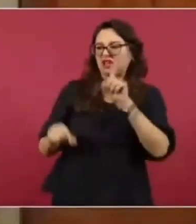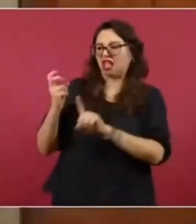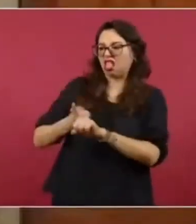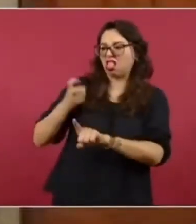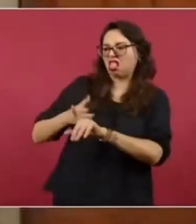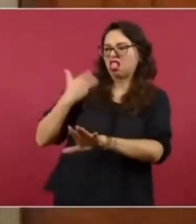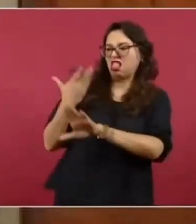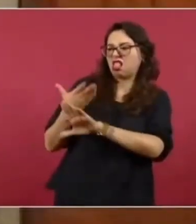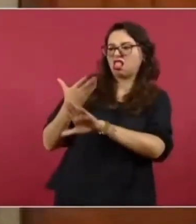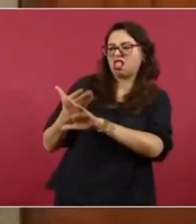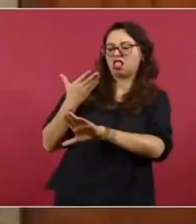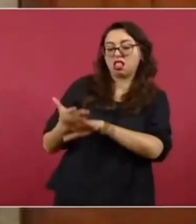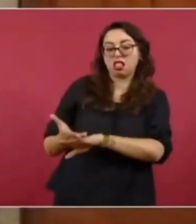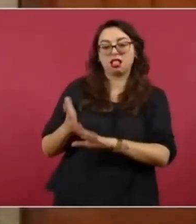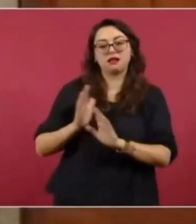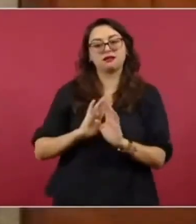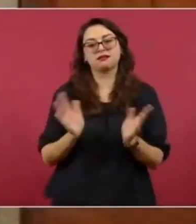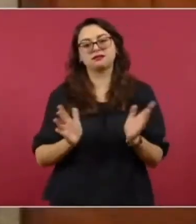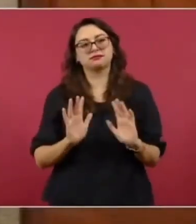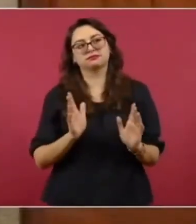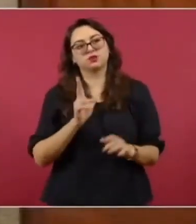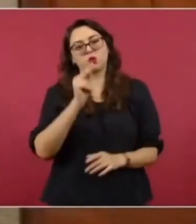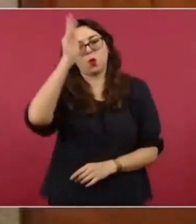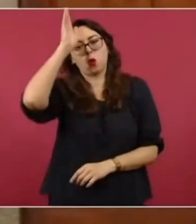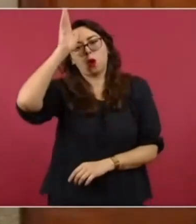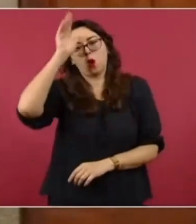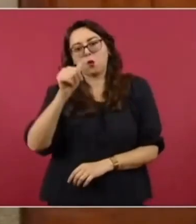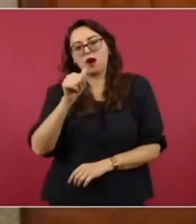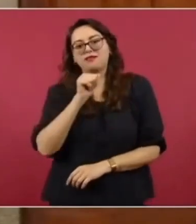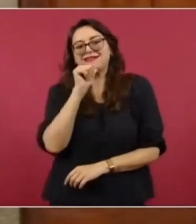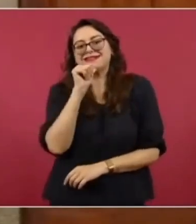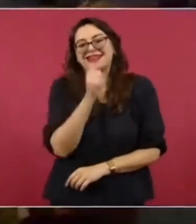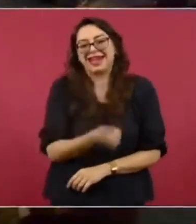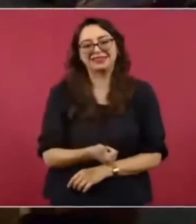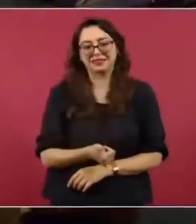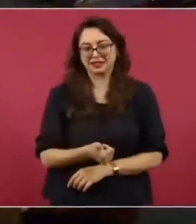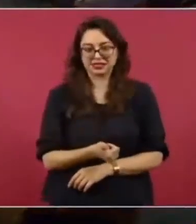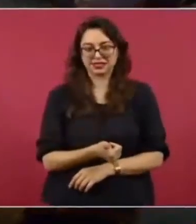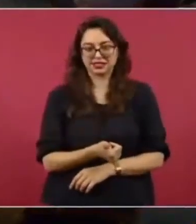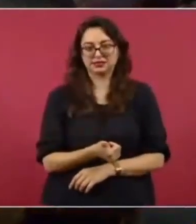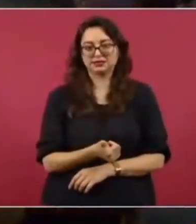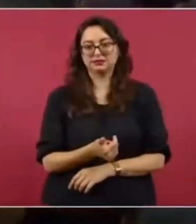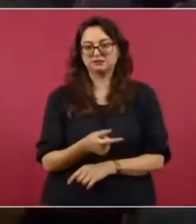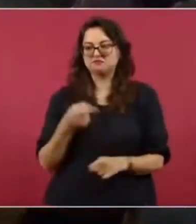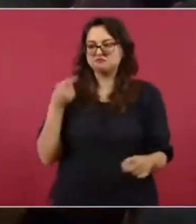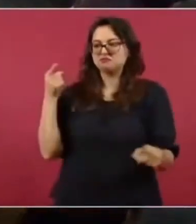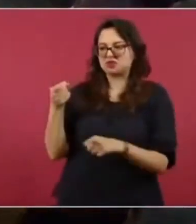a México, se daña a México, es una ofensa a México